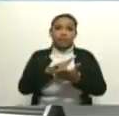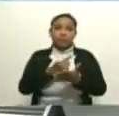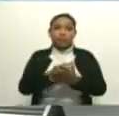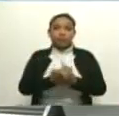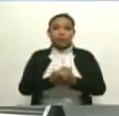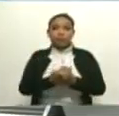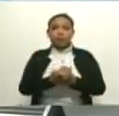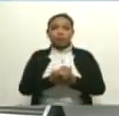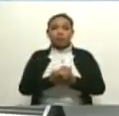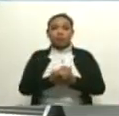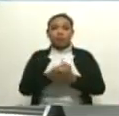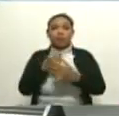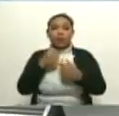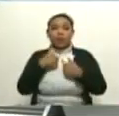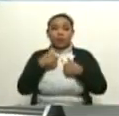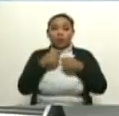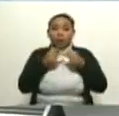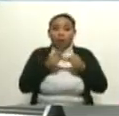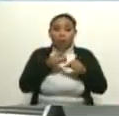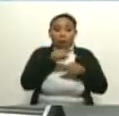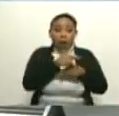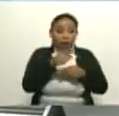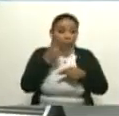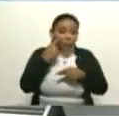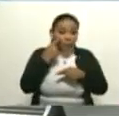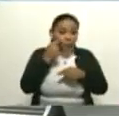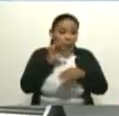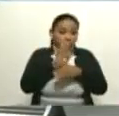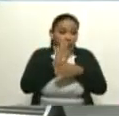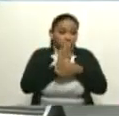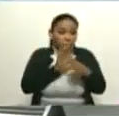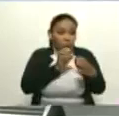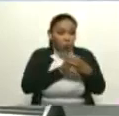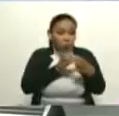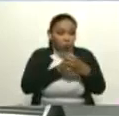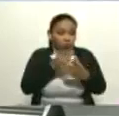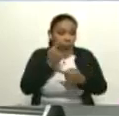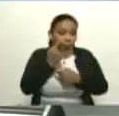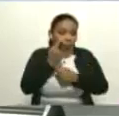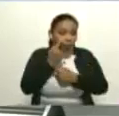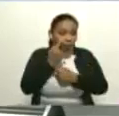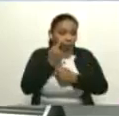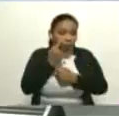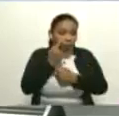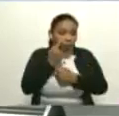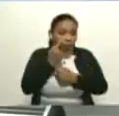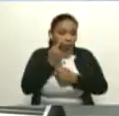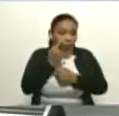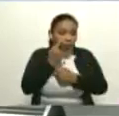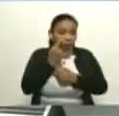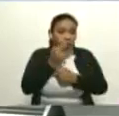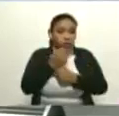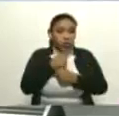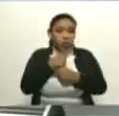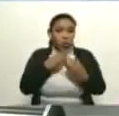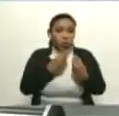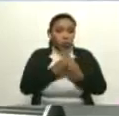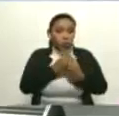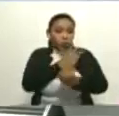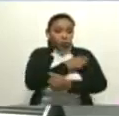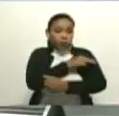Y me tocó quedarme con él. El resto de la delegación siguió hacia Caracas y me tocó quedarme con él. Lo